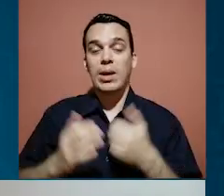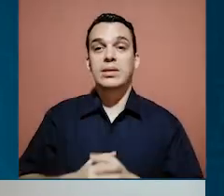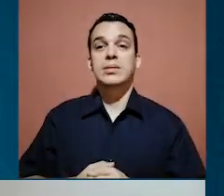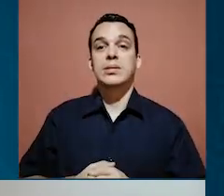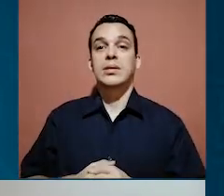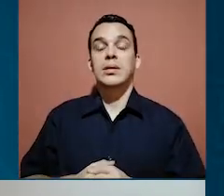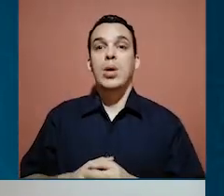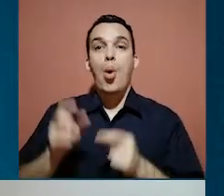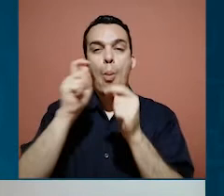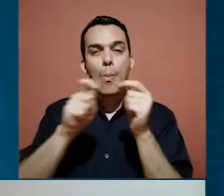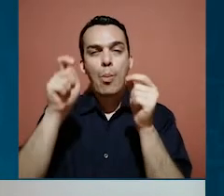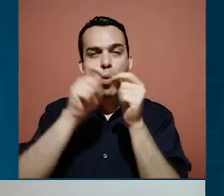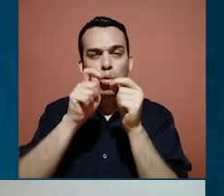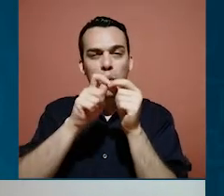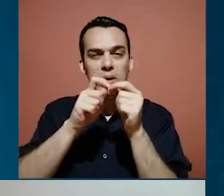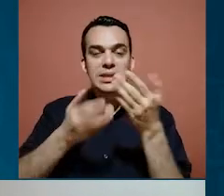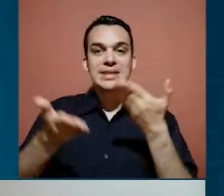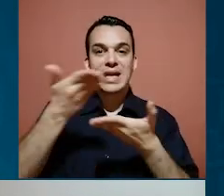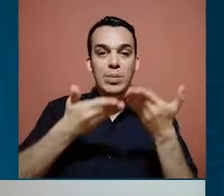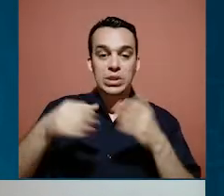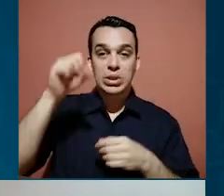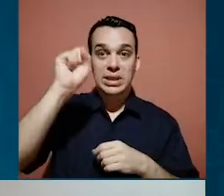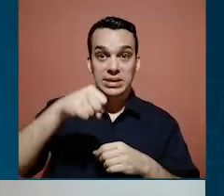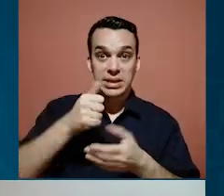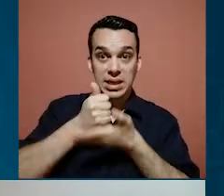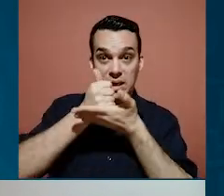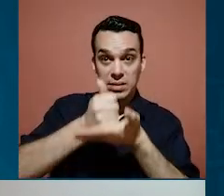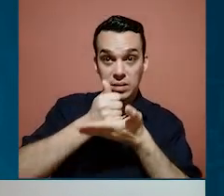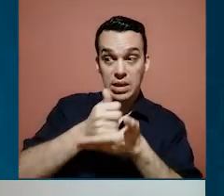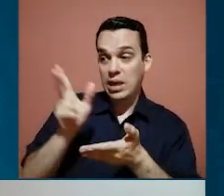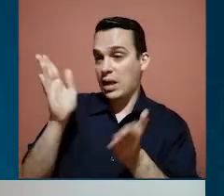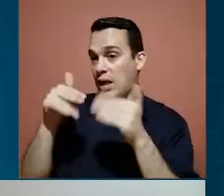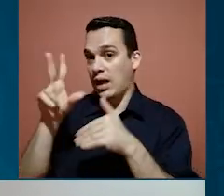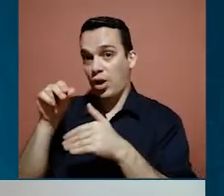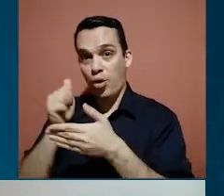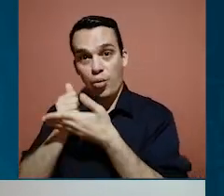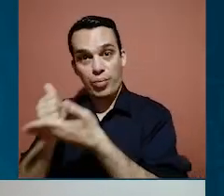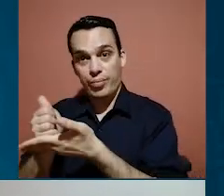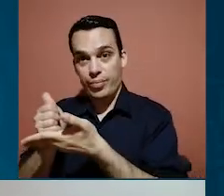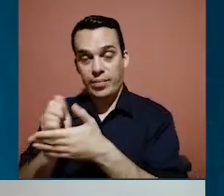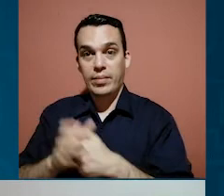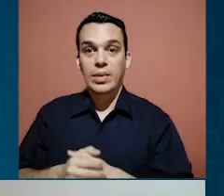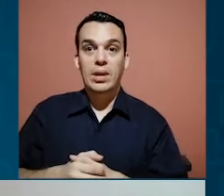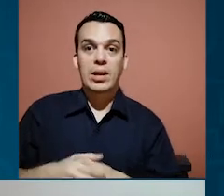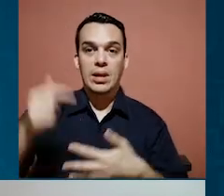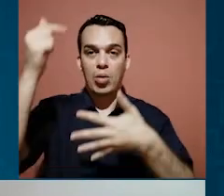tal vez puntualicemos servicios que sí atendemos y servicios que no atendemos? Así,